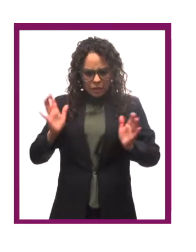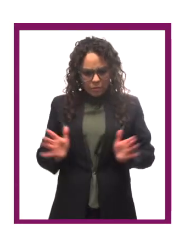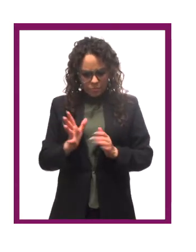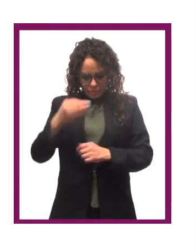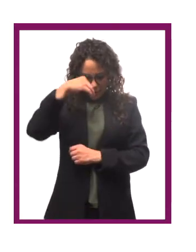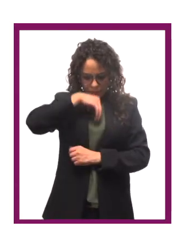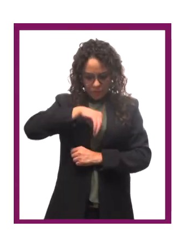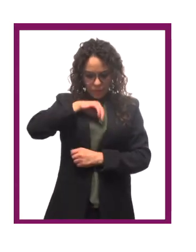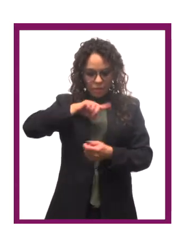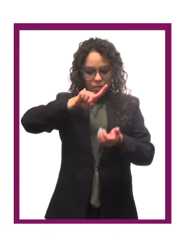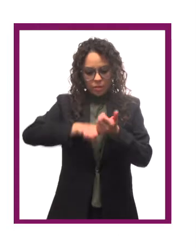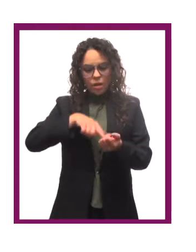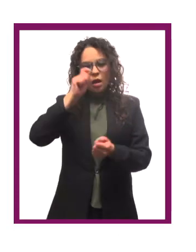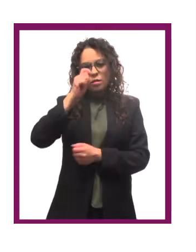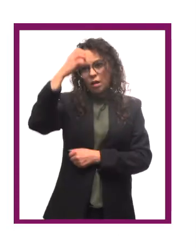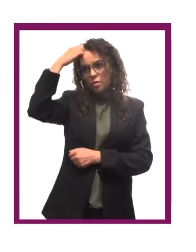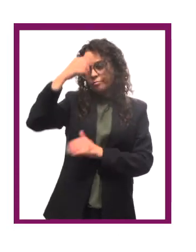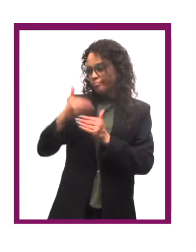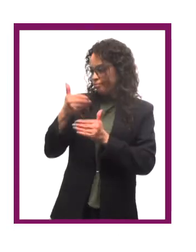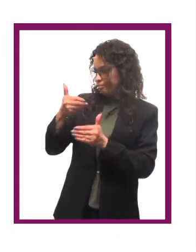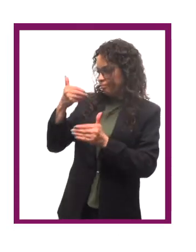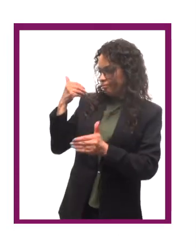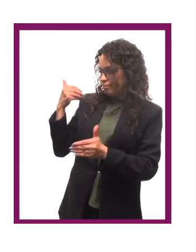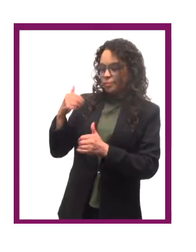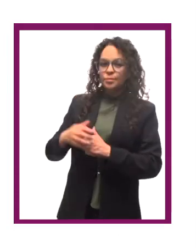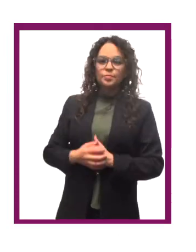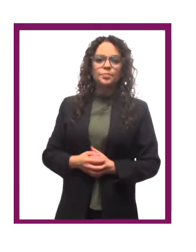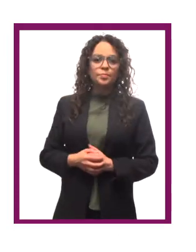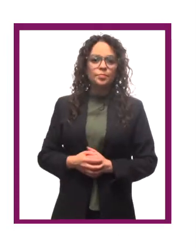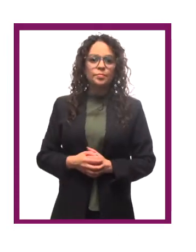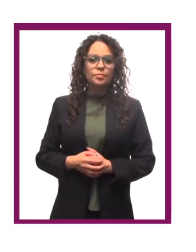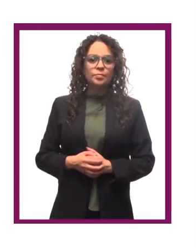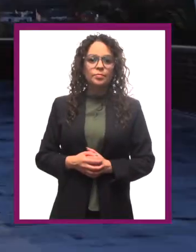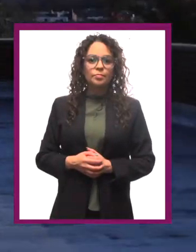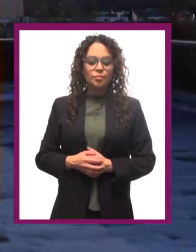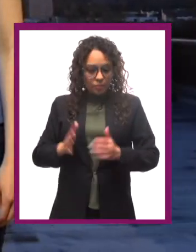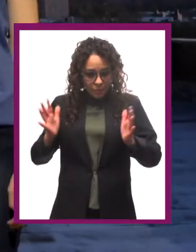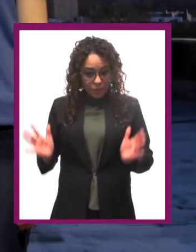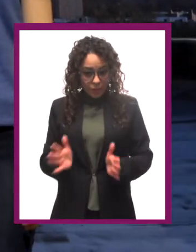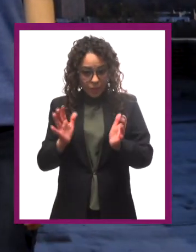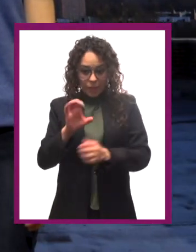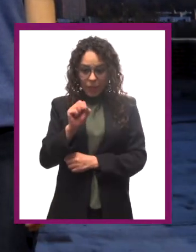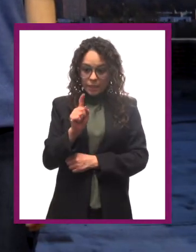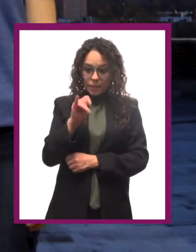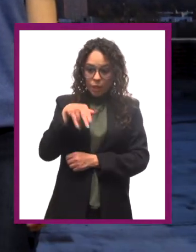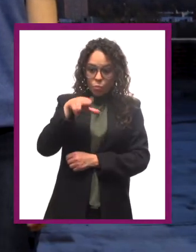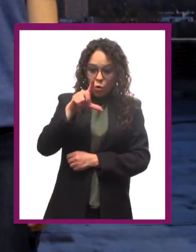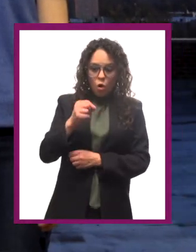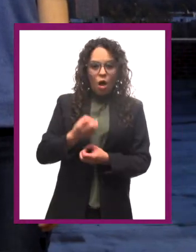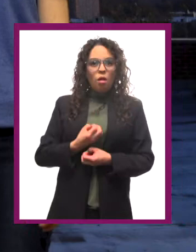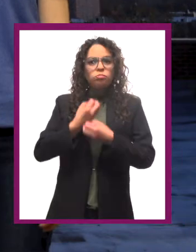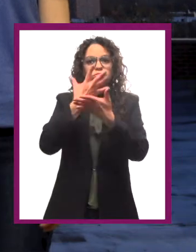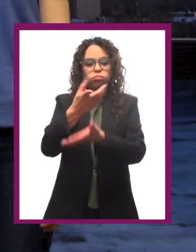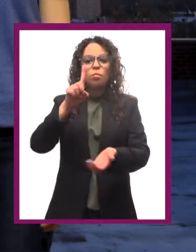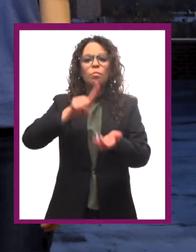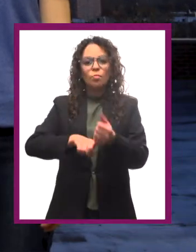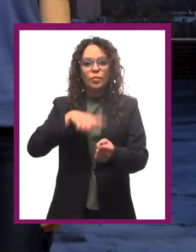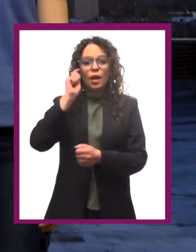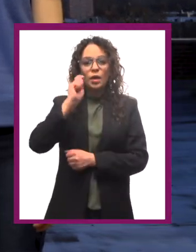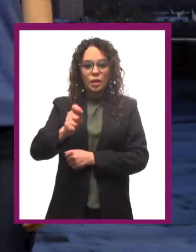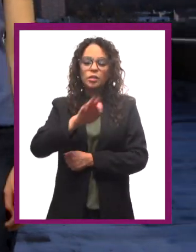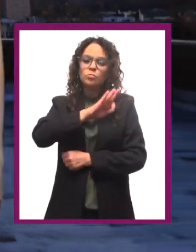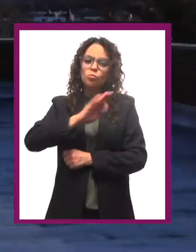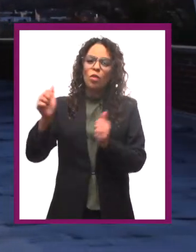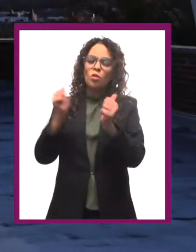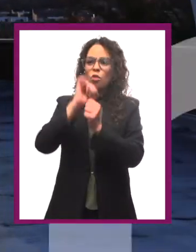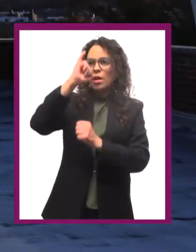estímulos externos en función de nuestras experiencias previas Los estímulos externos son los que captamos a través de los sentidos